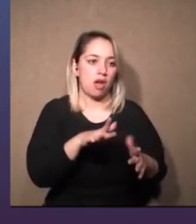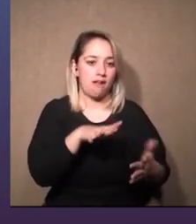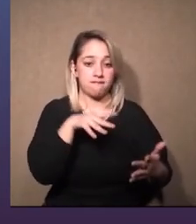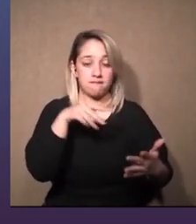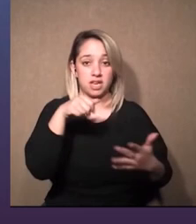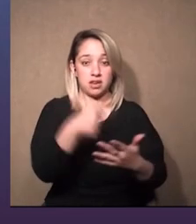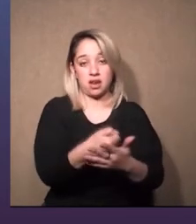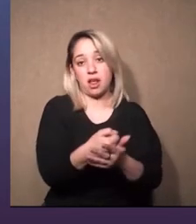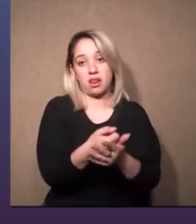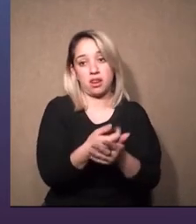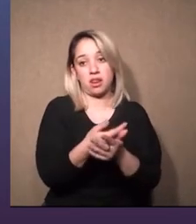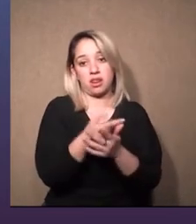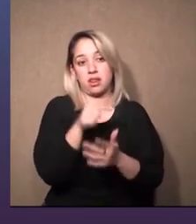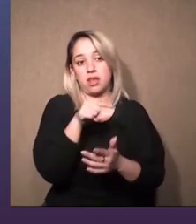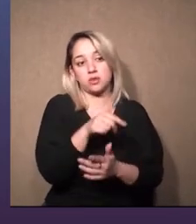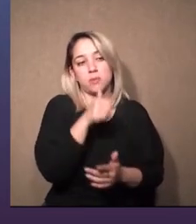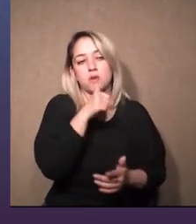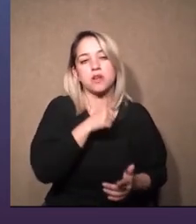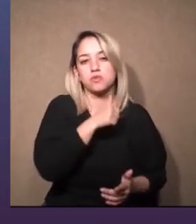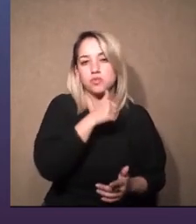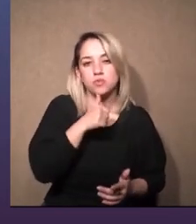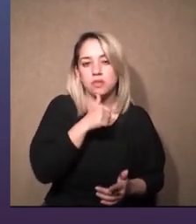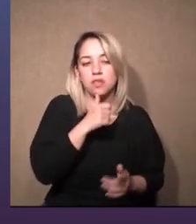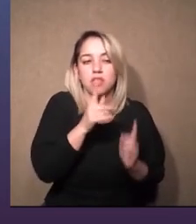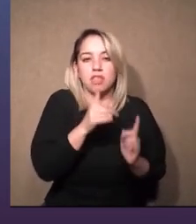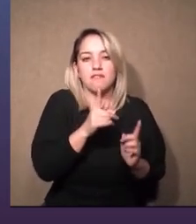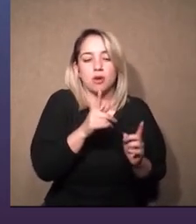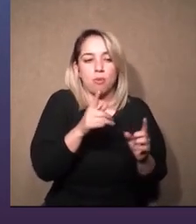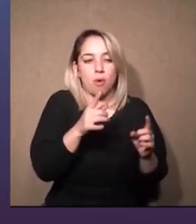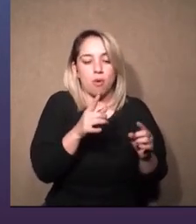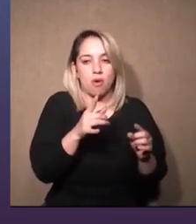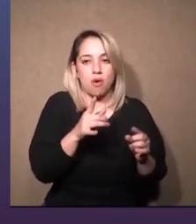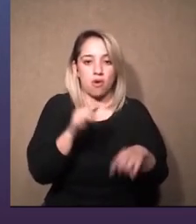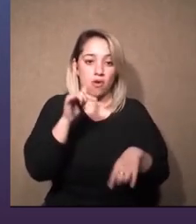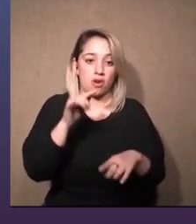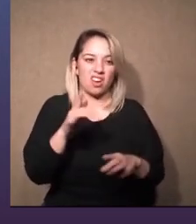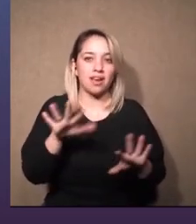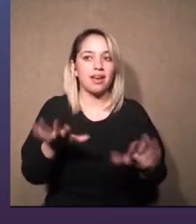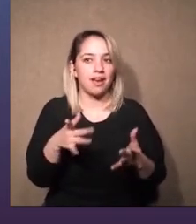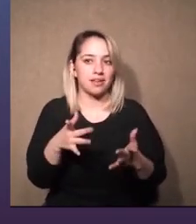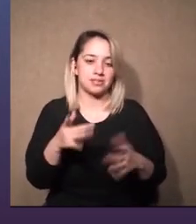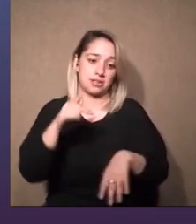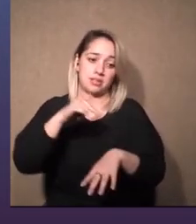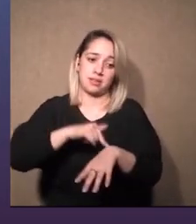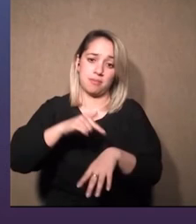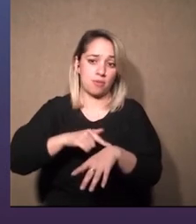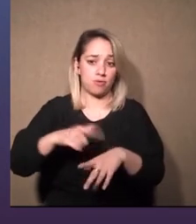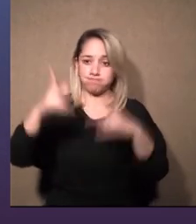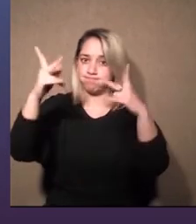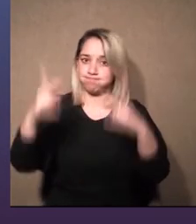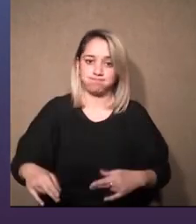resultado y ese resultado tiene que ser que lleguemos en tiempo y forma